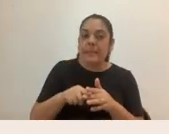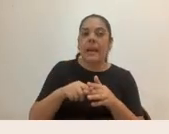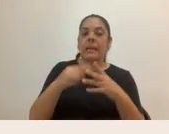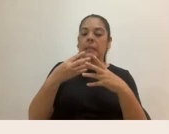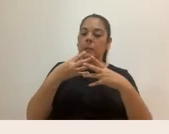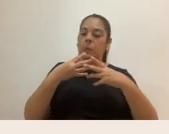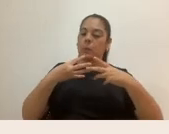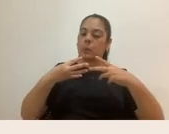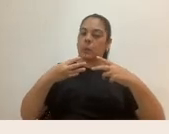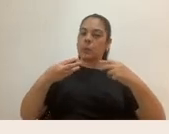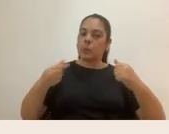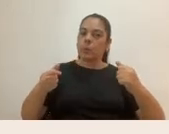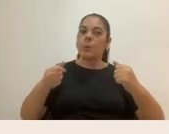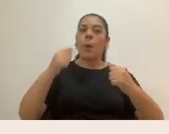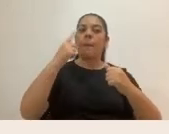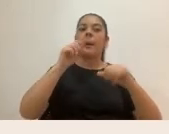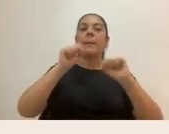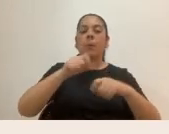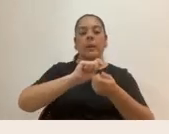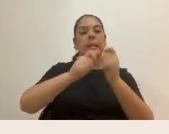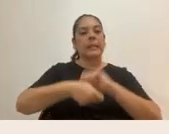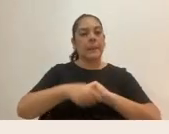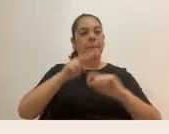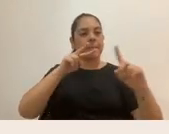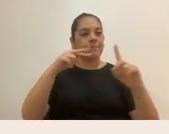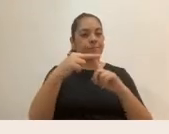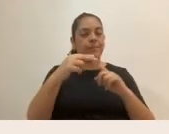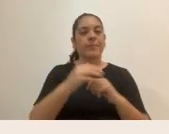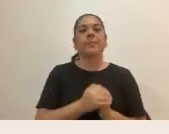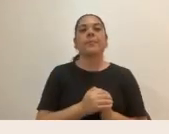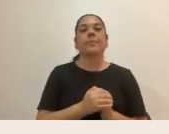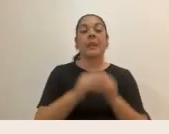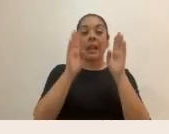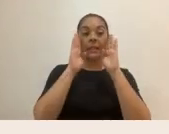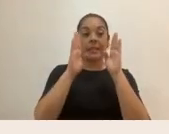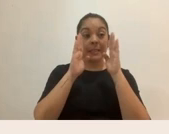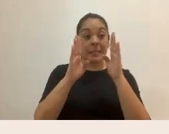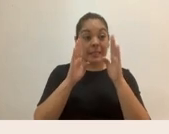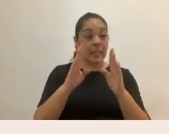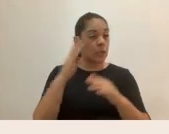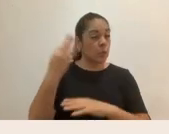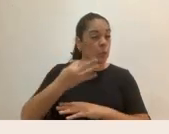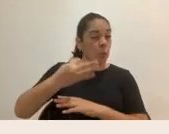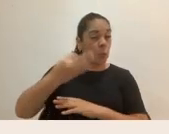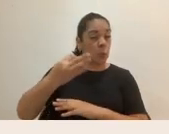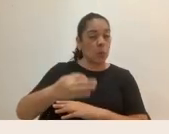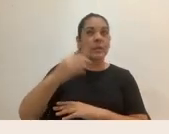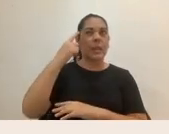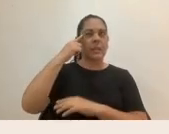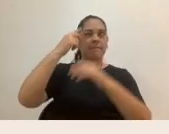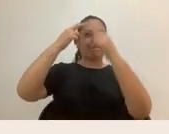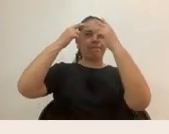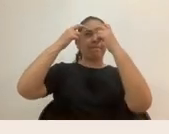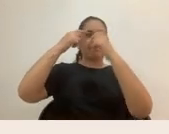transformar esa visión. Estar atentos y atentas todos los días de nuestros pensamientos y